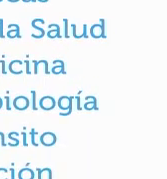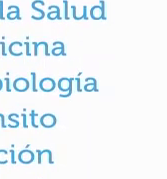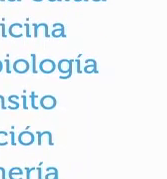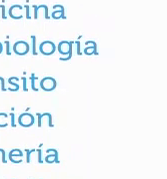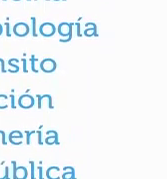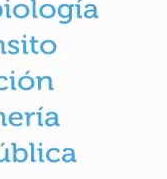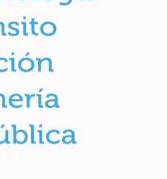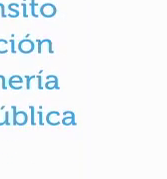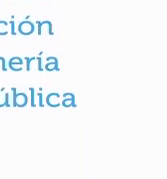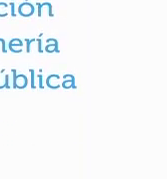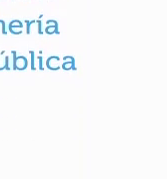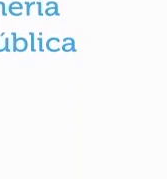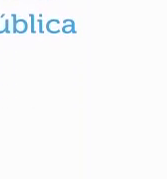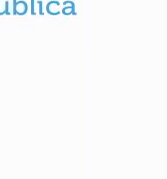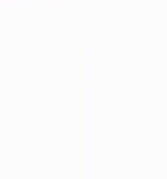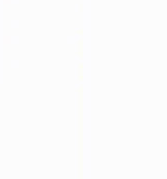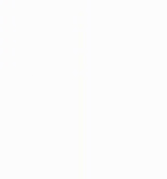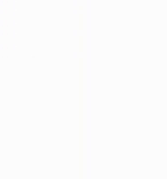¡Gracias! ¡Gracias!